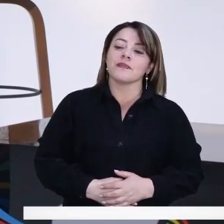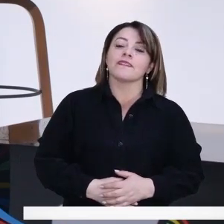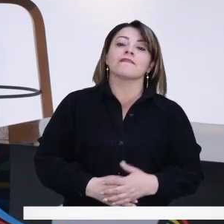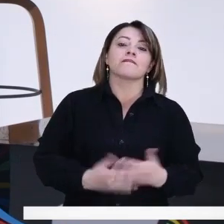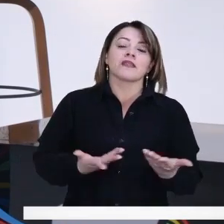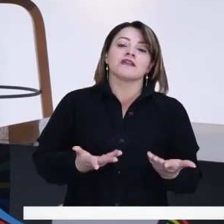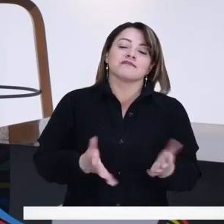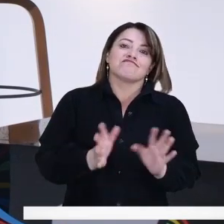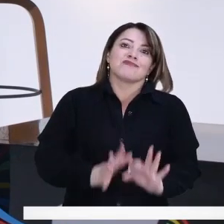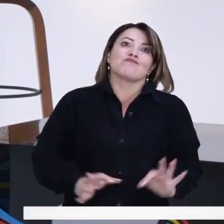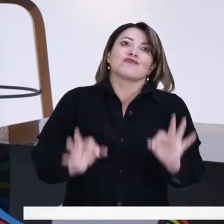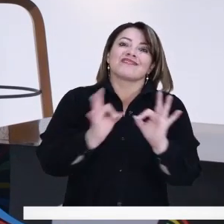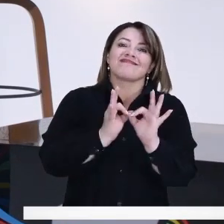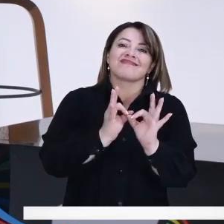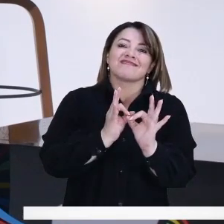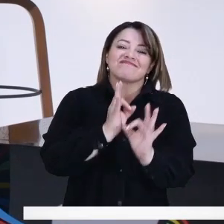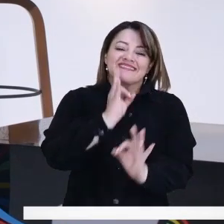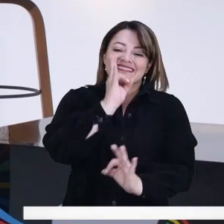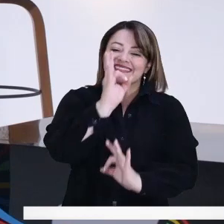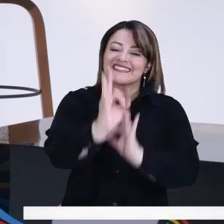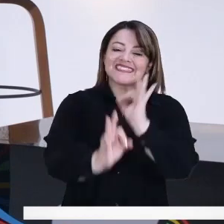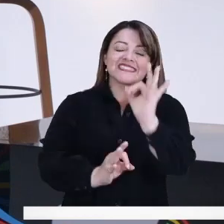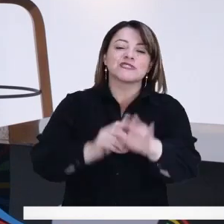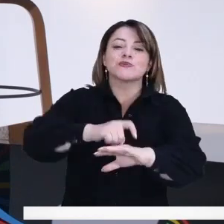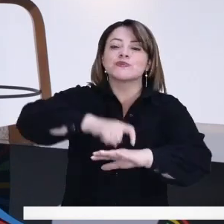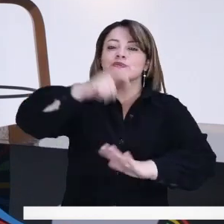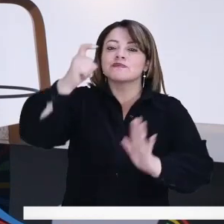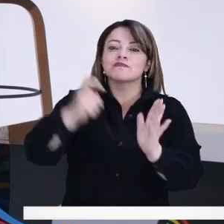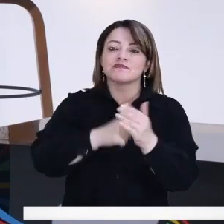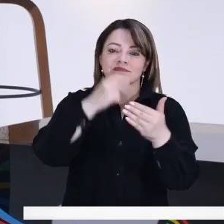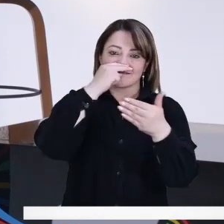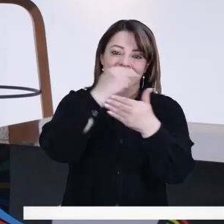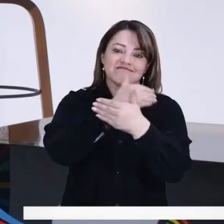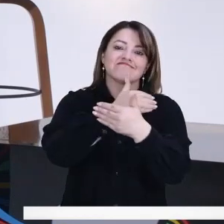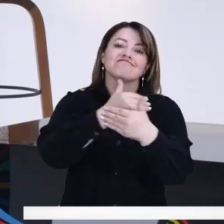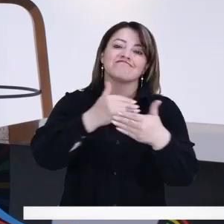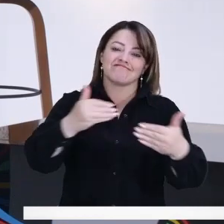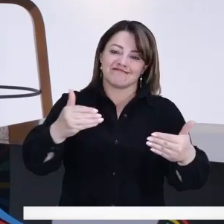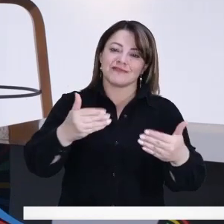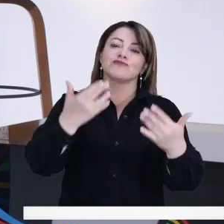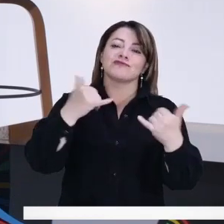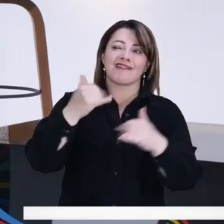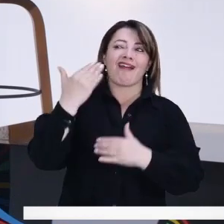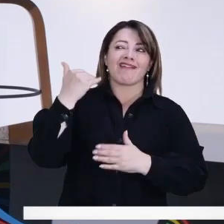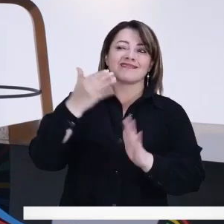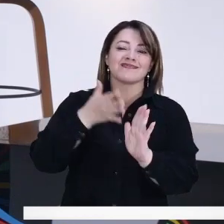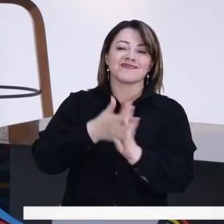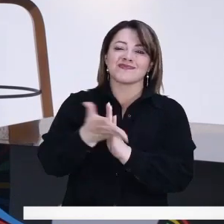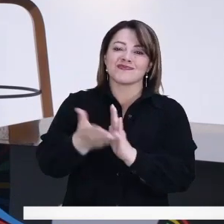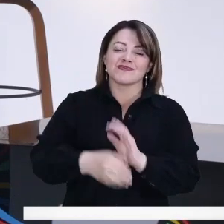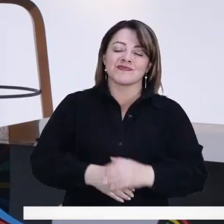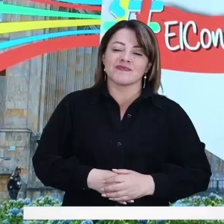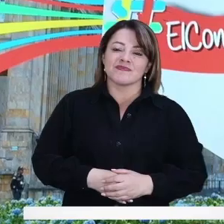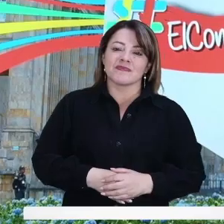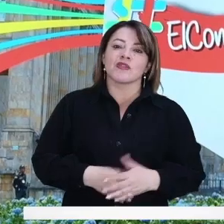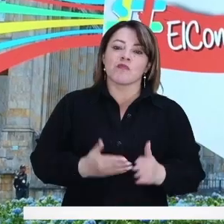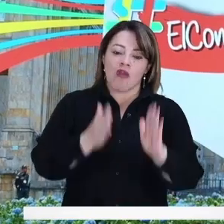Dándole un tratamiento integral con, ya lo hemos comentado seguramente acá,